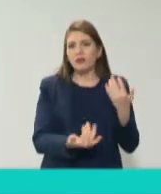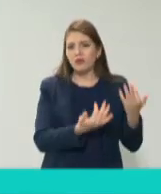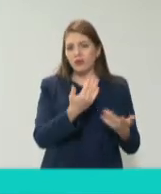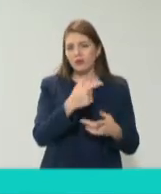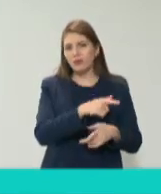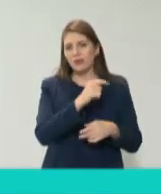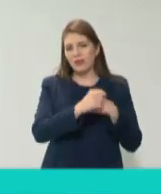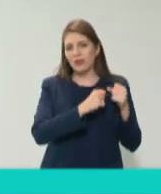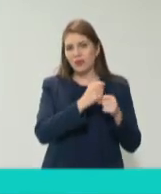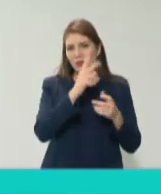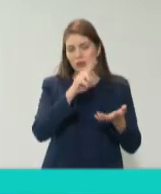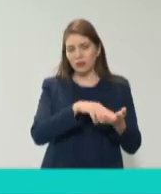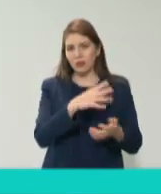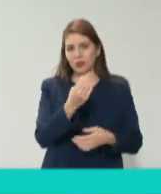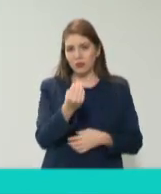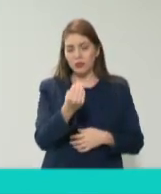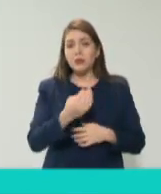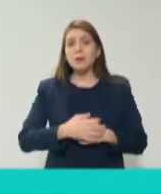entonces